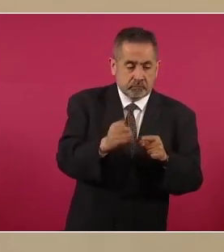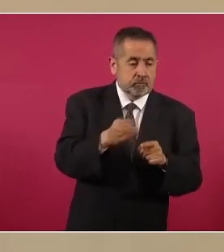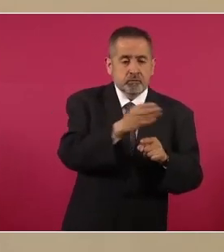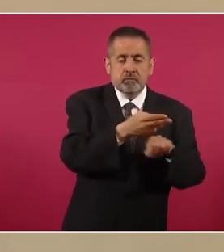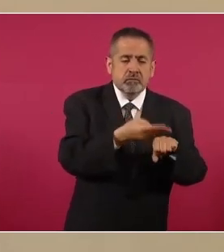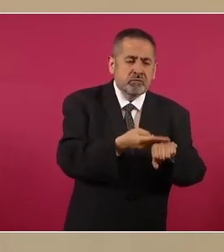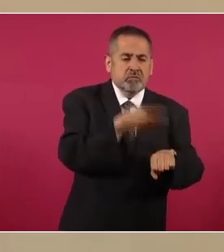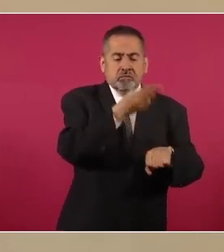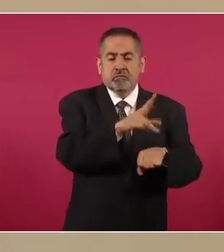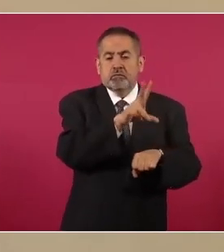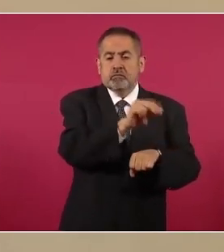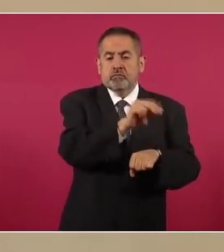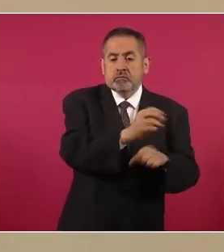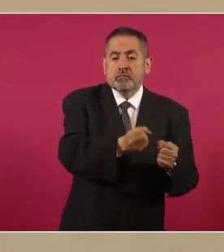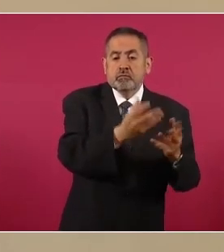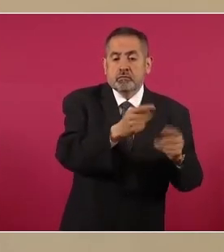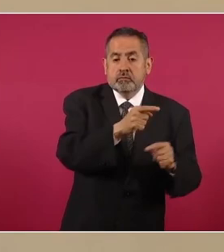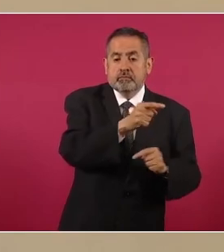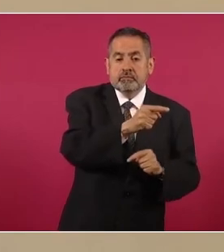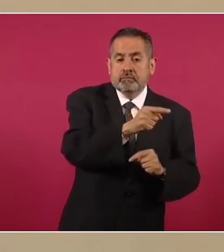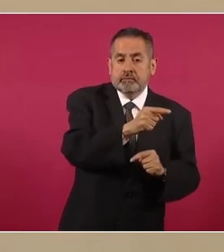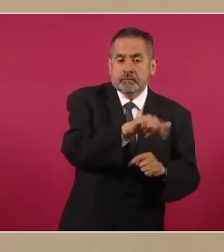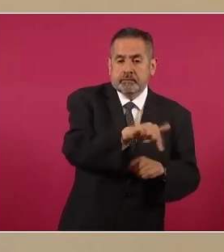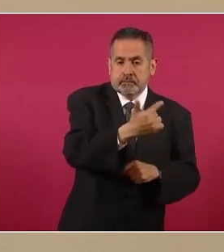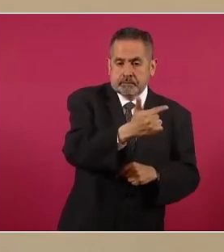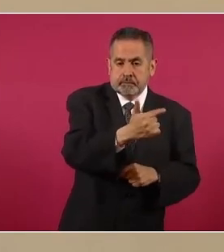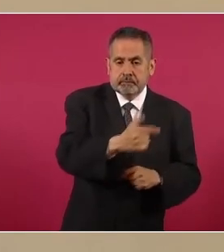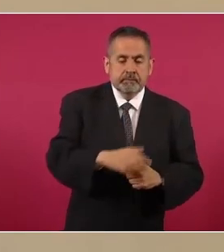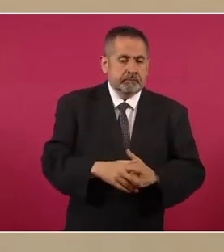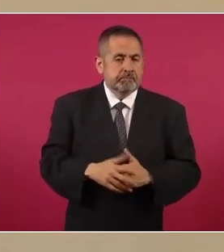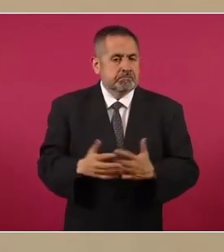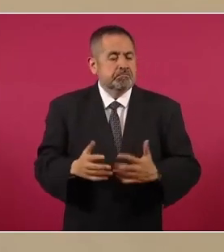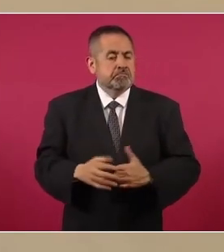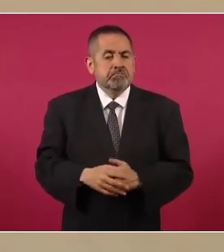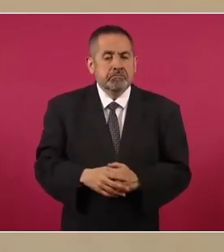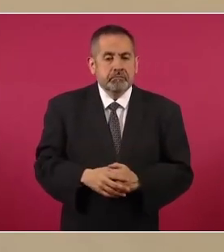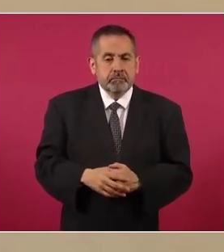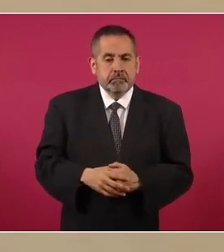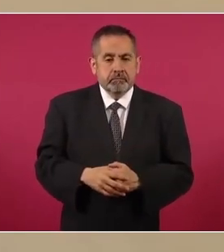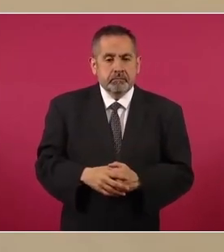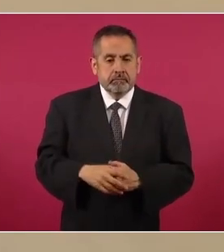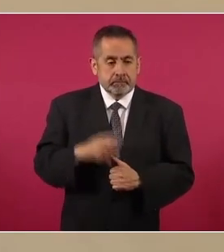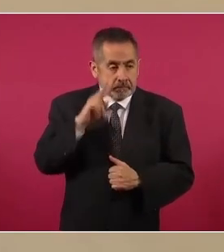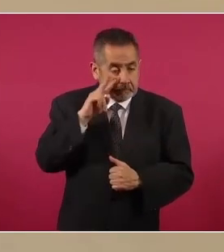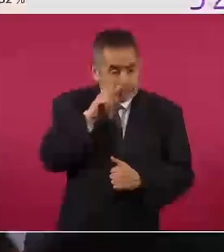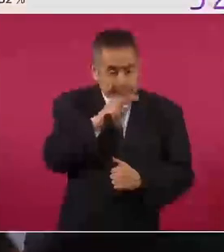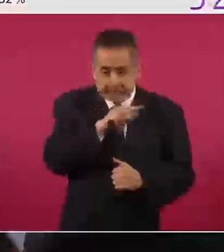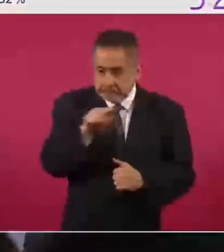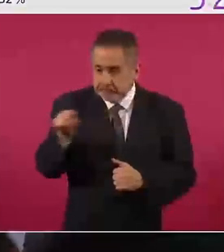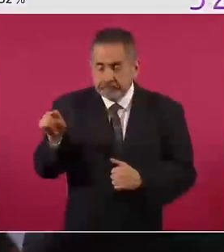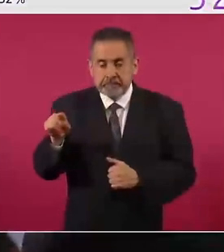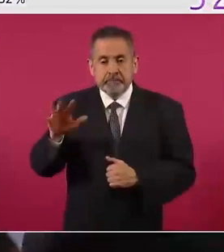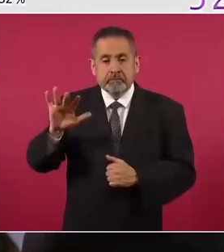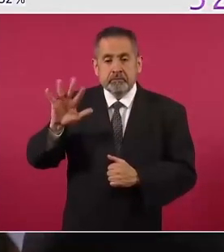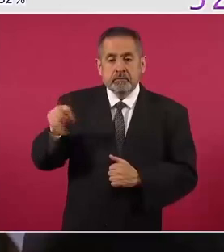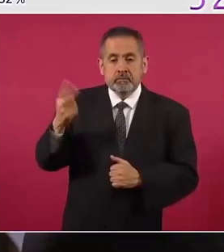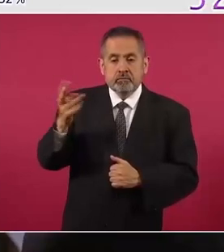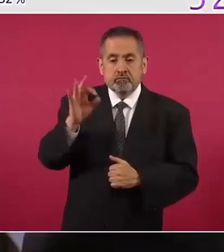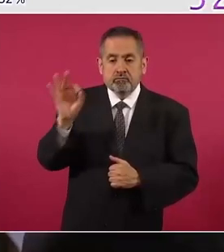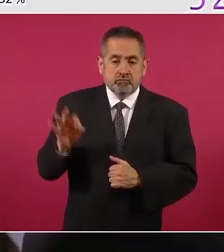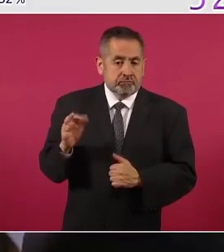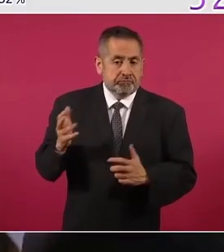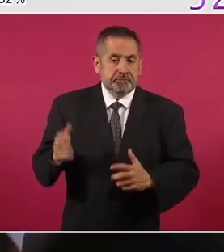muy en contra, 12. De todas maneras, 52 por ciento.